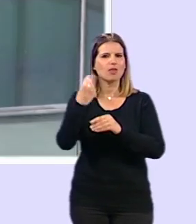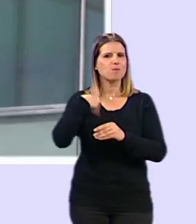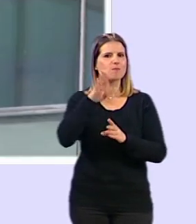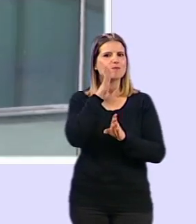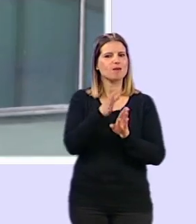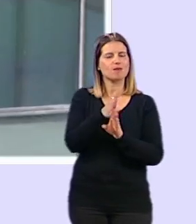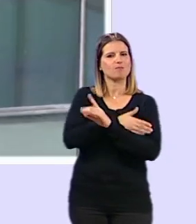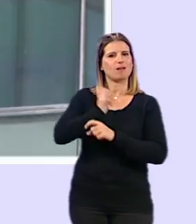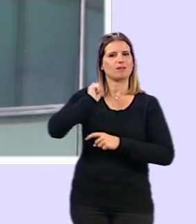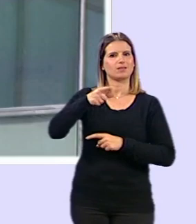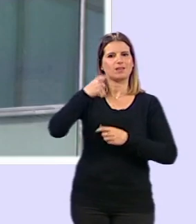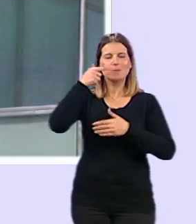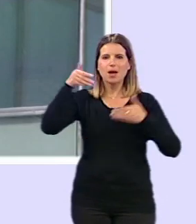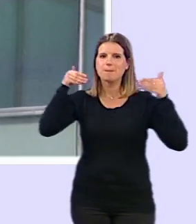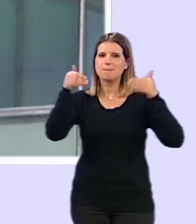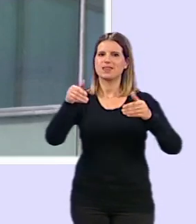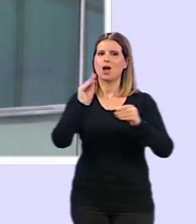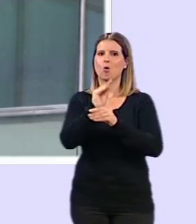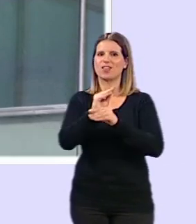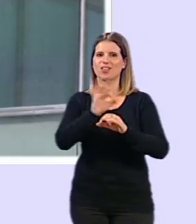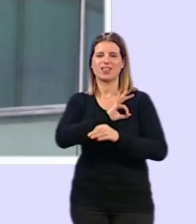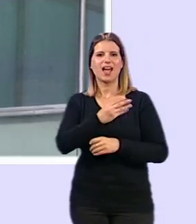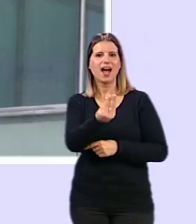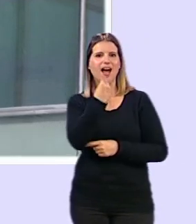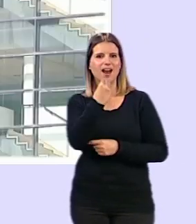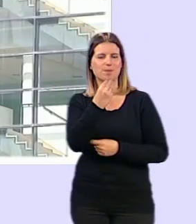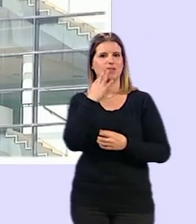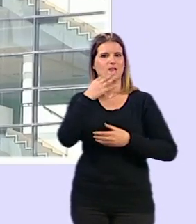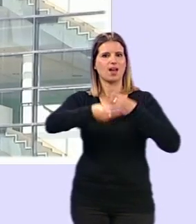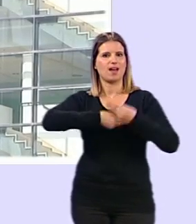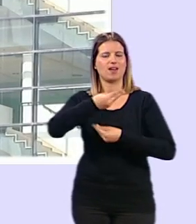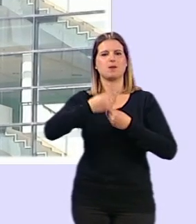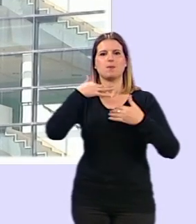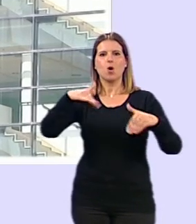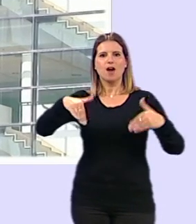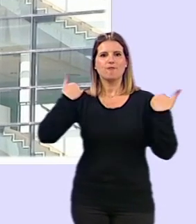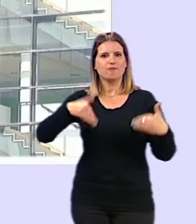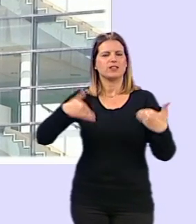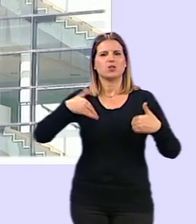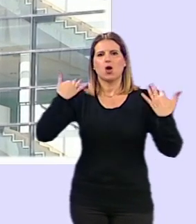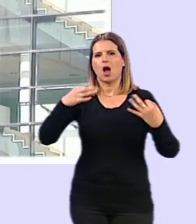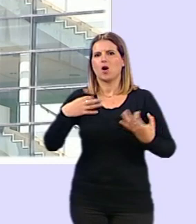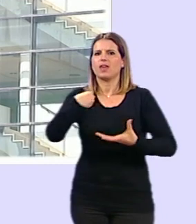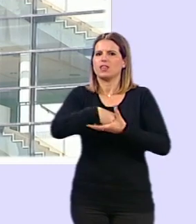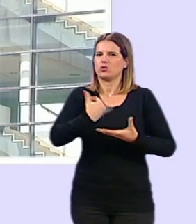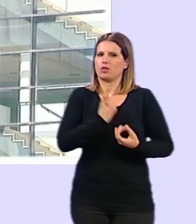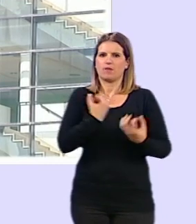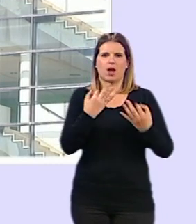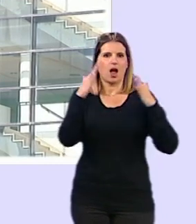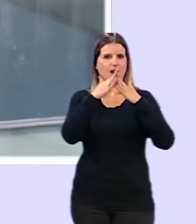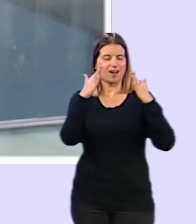habitualmente con especial atención al cuidado de la alimentación y a la realización de ejercicio físico aunque tenga que ser en el propio domicilio